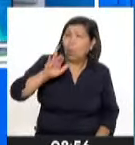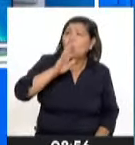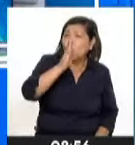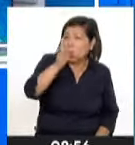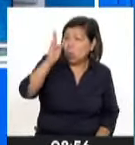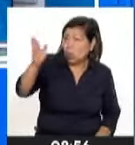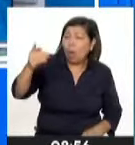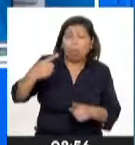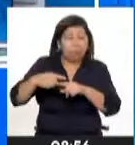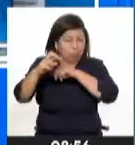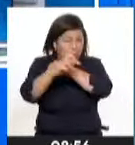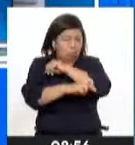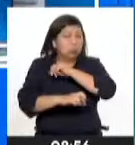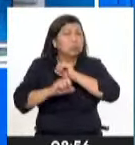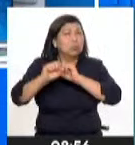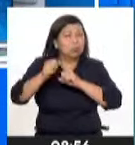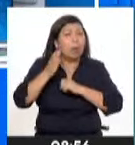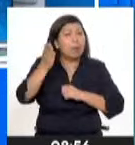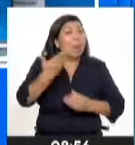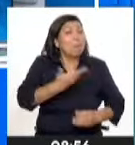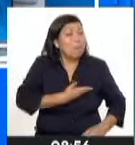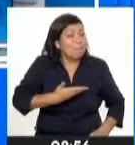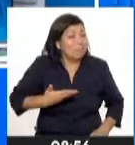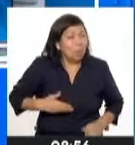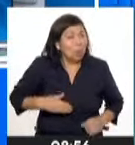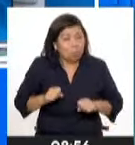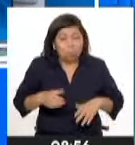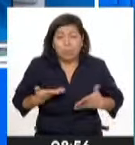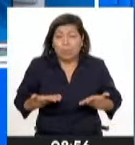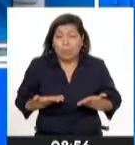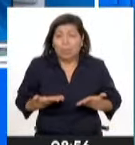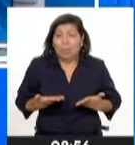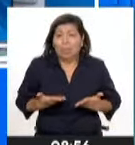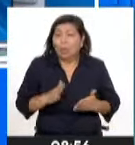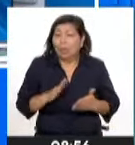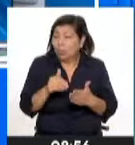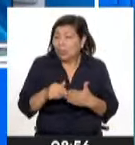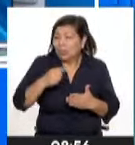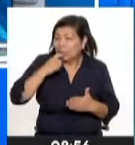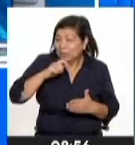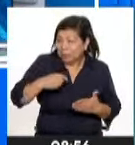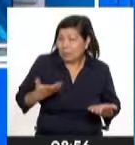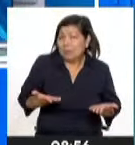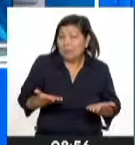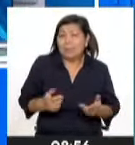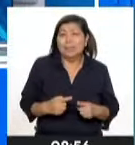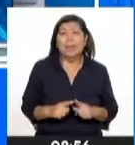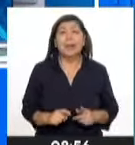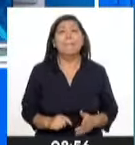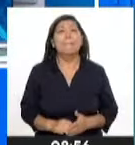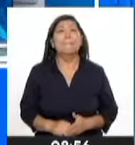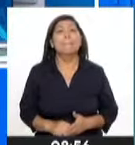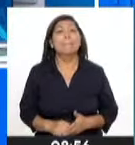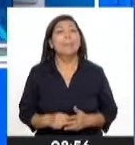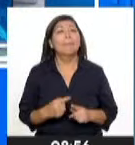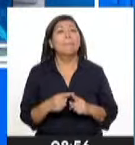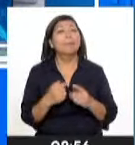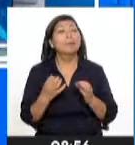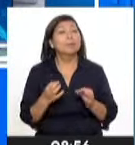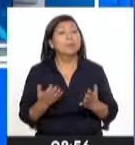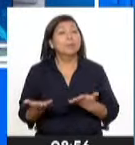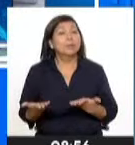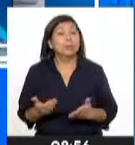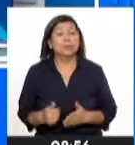cumplir esta representatividad de mandataria y pueda hacer voces de todo lo que venimos ejecutando en nuestro país y